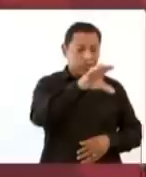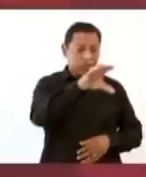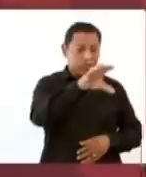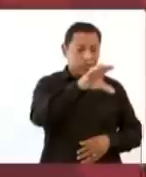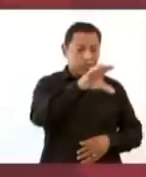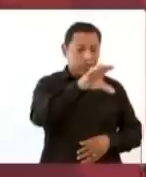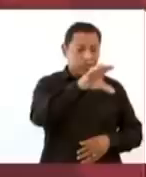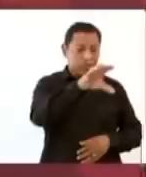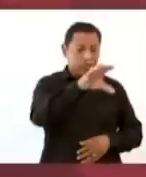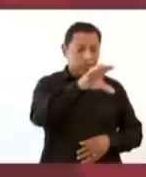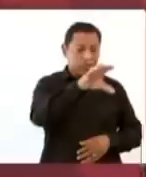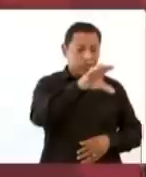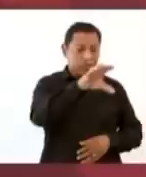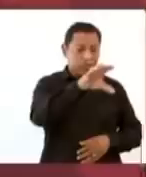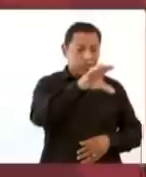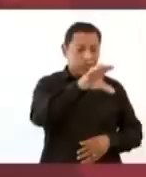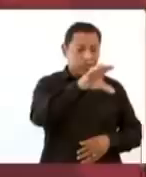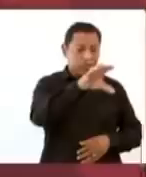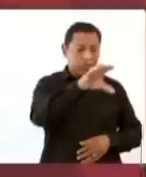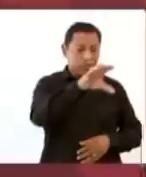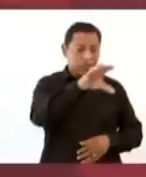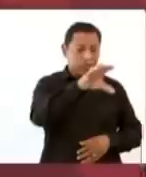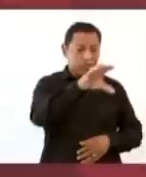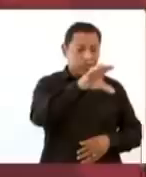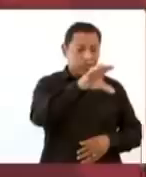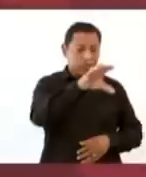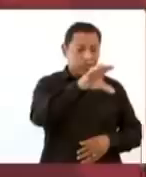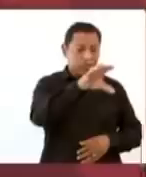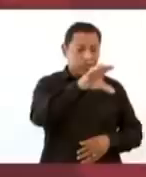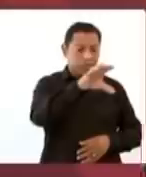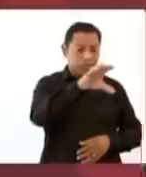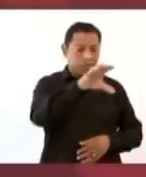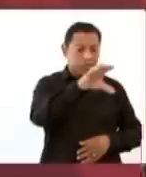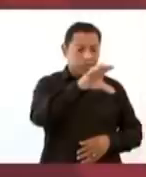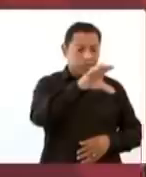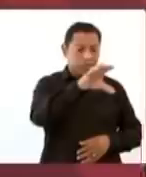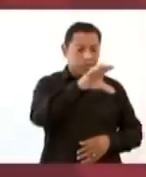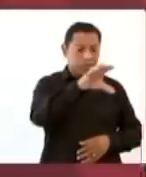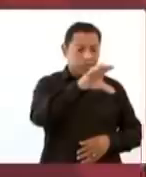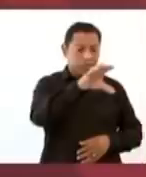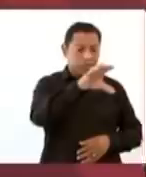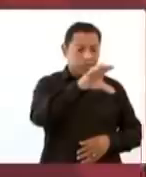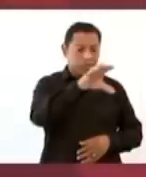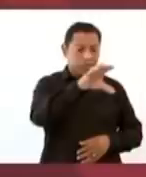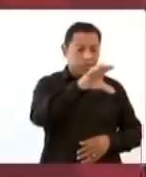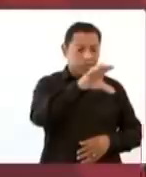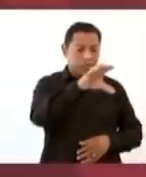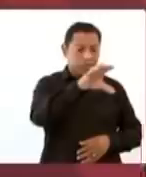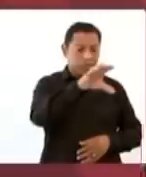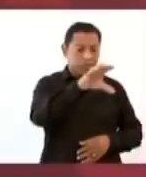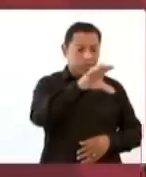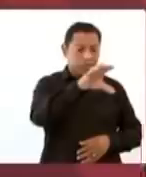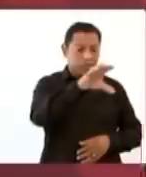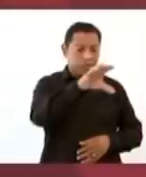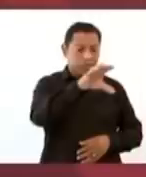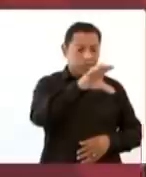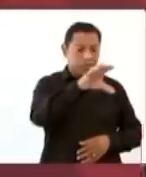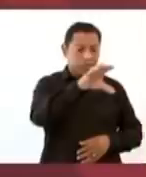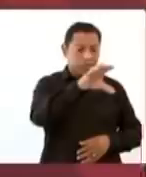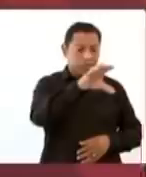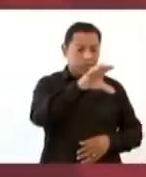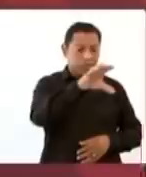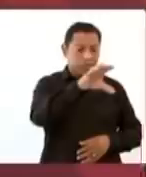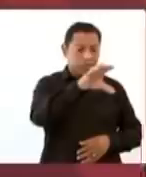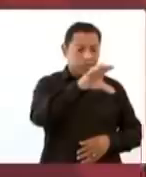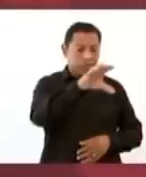todavía en el fin de semana viene y habla. Y donde quiera que se junta la gente y donde quiera que va y hay algún pretexto para hablar,